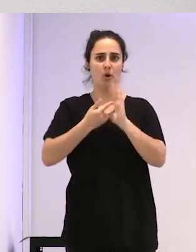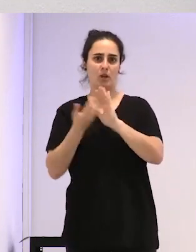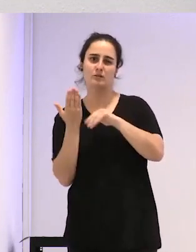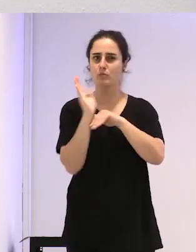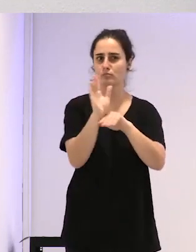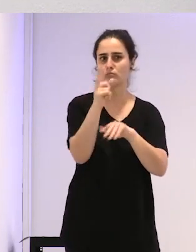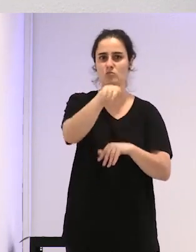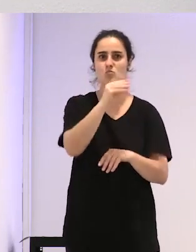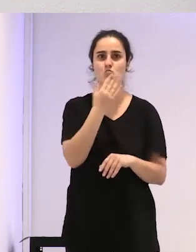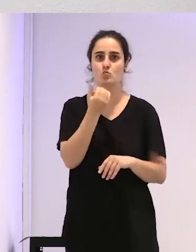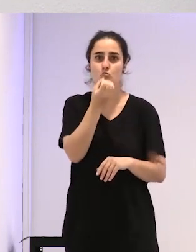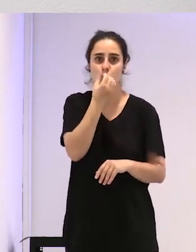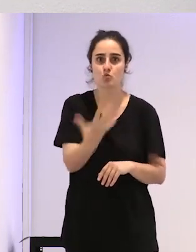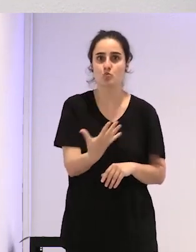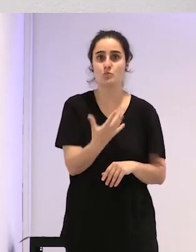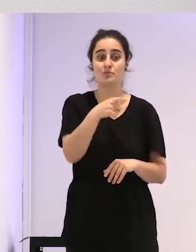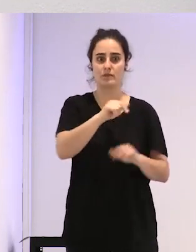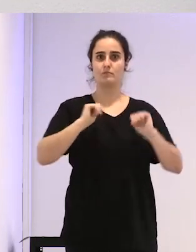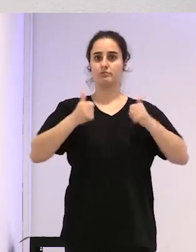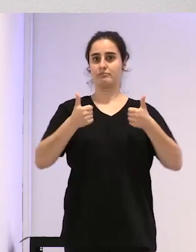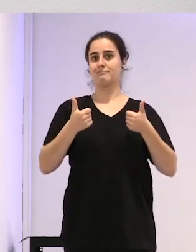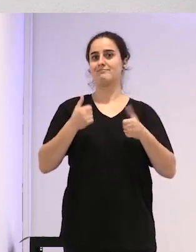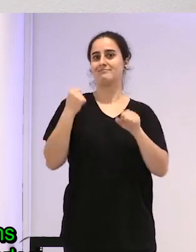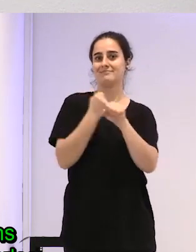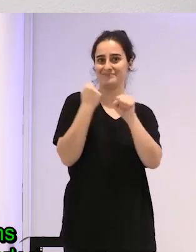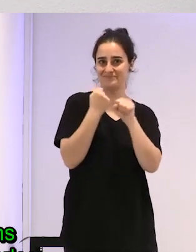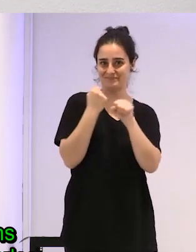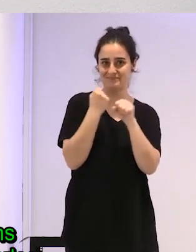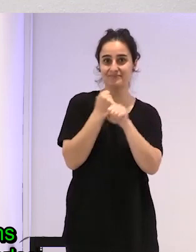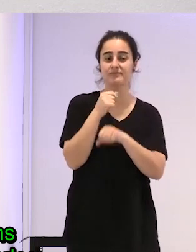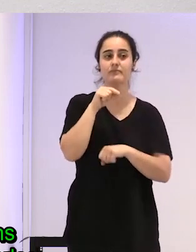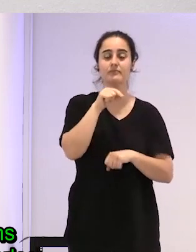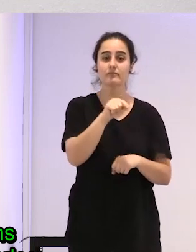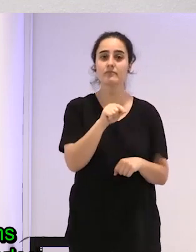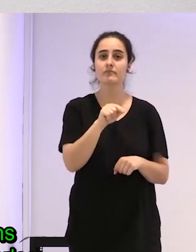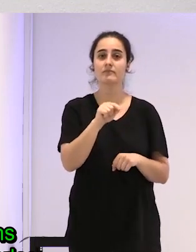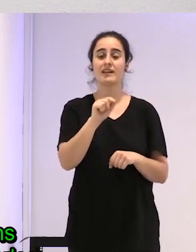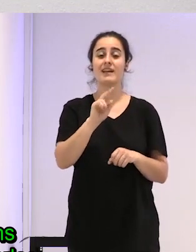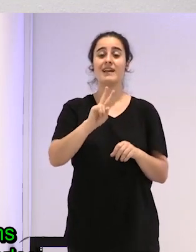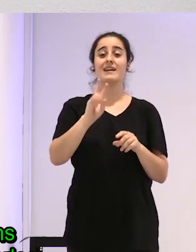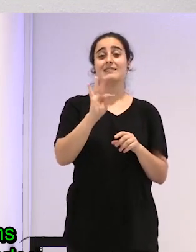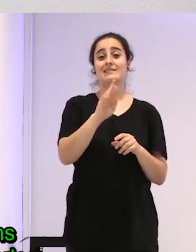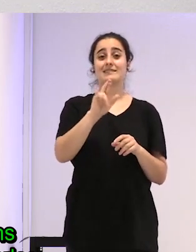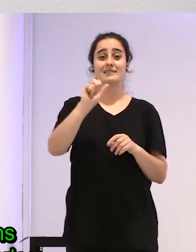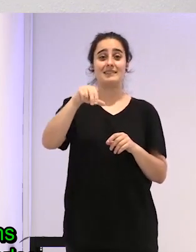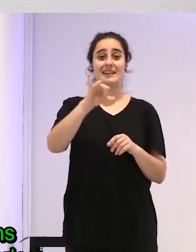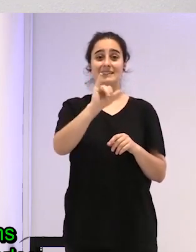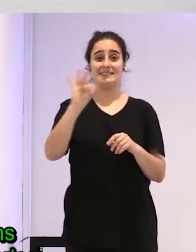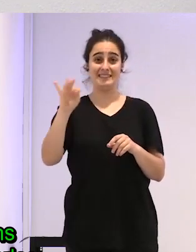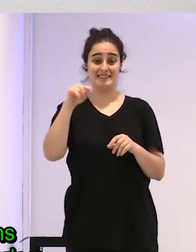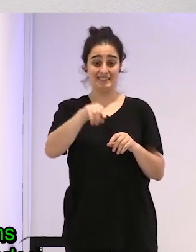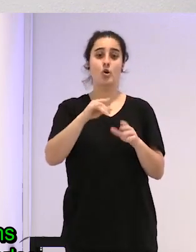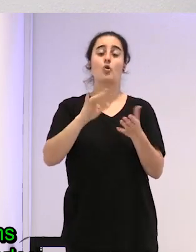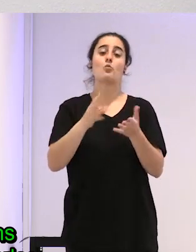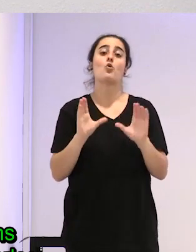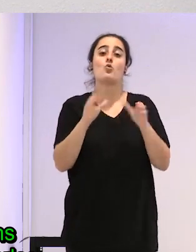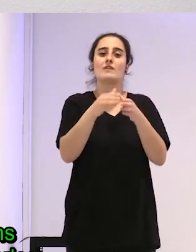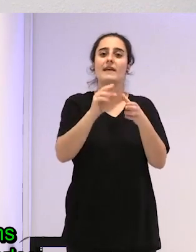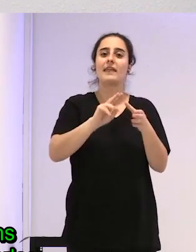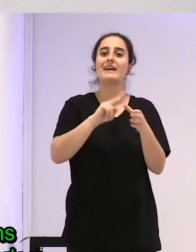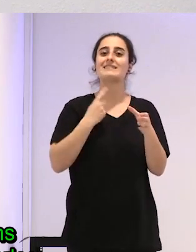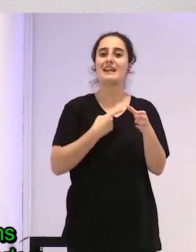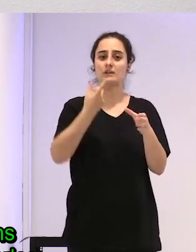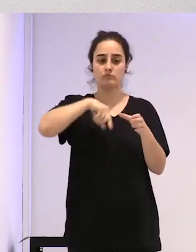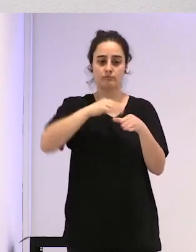pareció genial, y ahí empezamos. Se presentó trans y cada comunidad trans como un modelo que pretendía